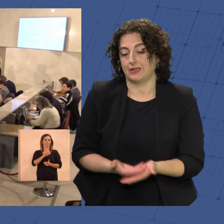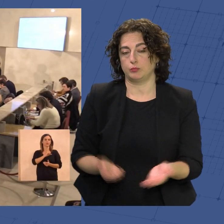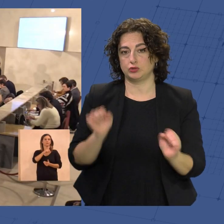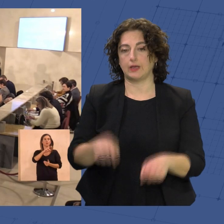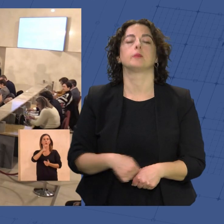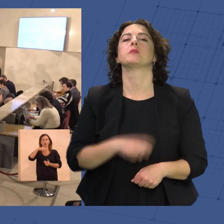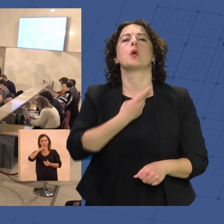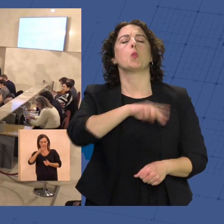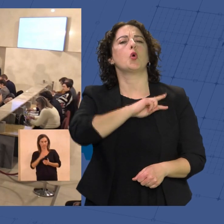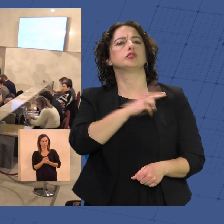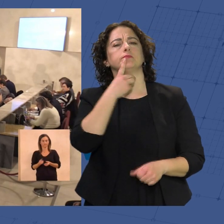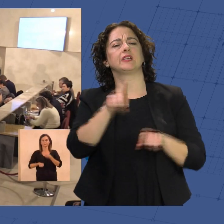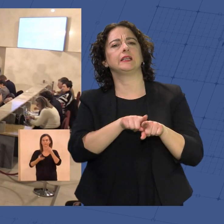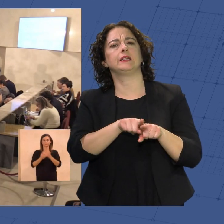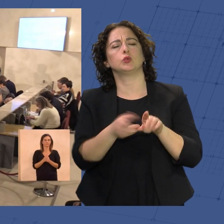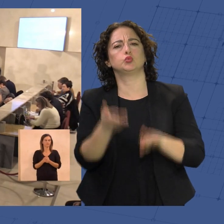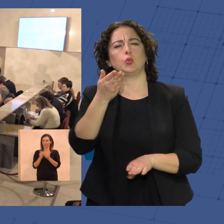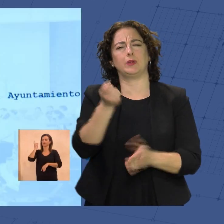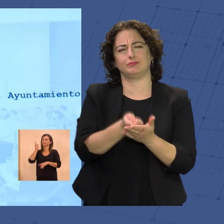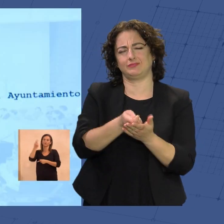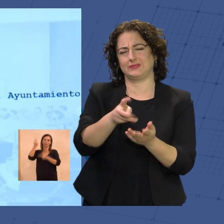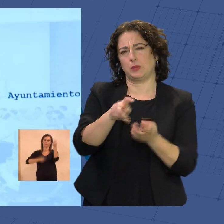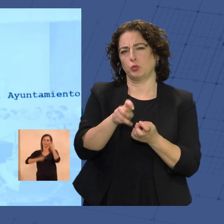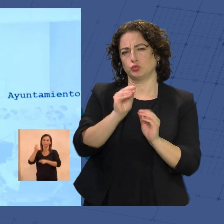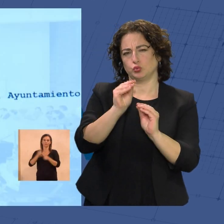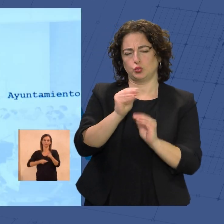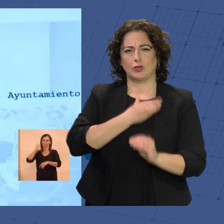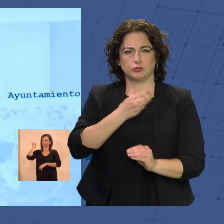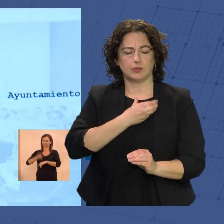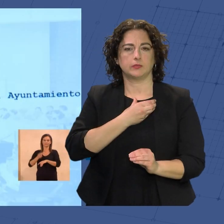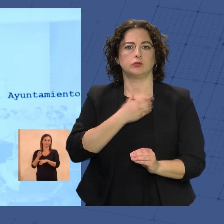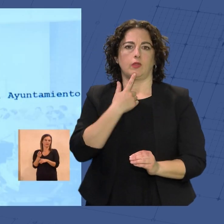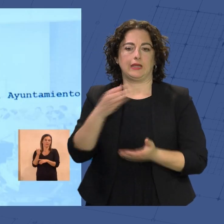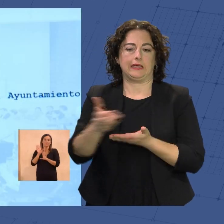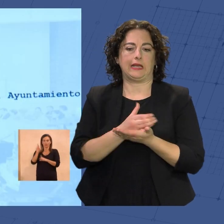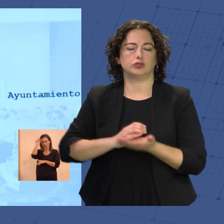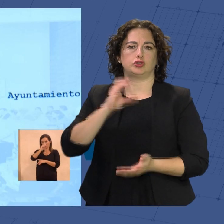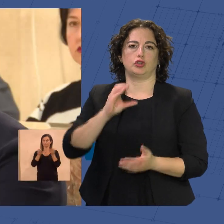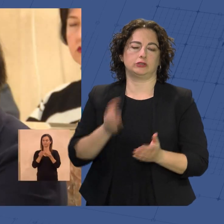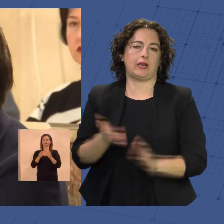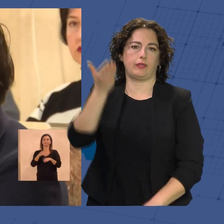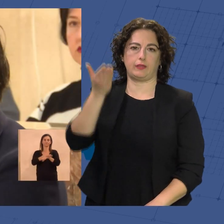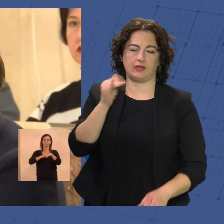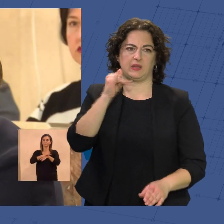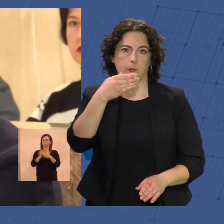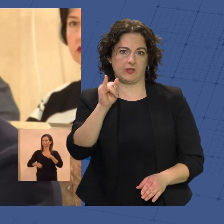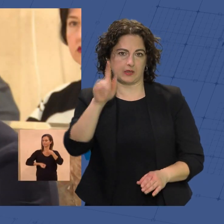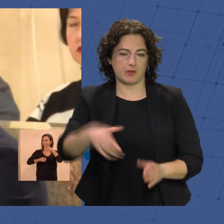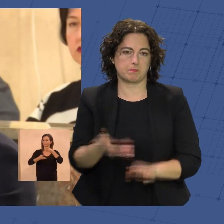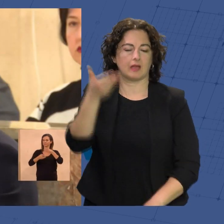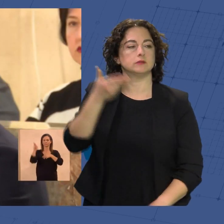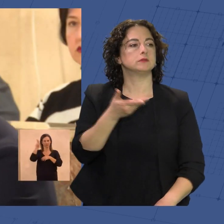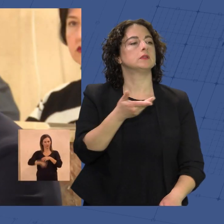Vox critica la subida de las plusvalías y el IBI, causas por las que los ingresos crecen. El equipo de gobierno no deja de decir a modo de mantra